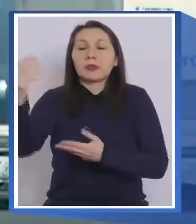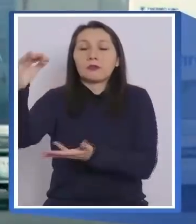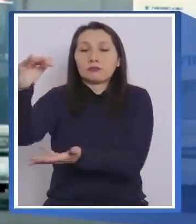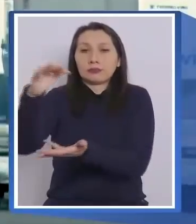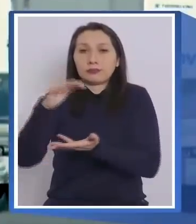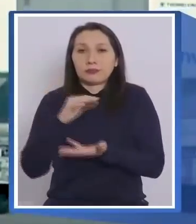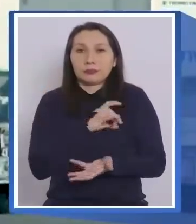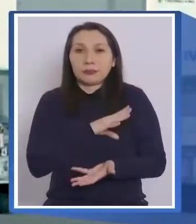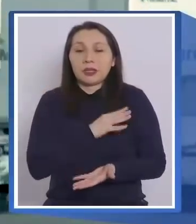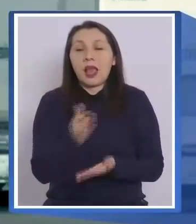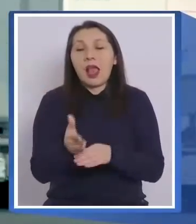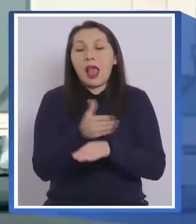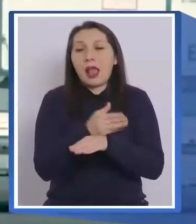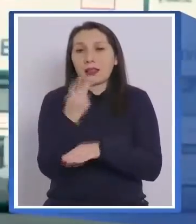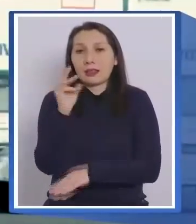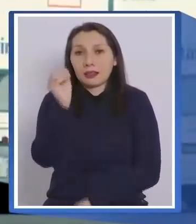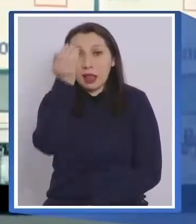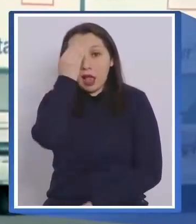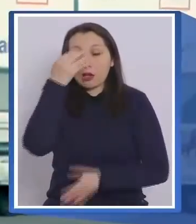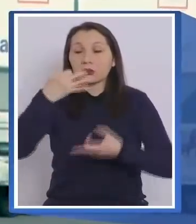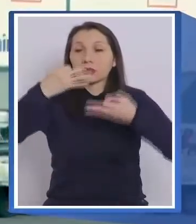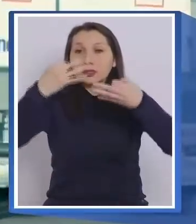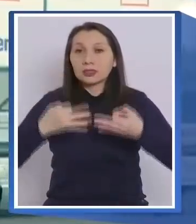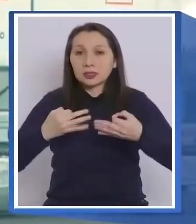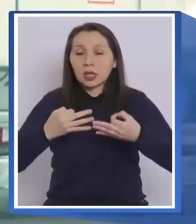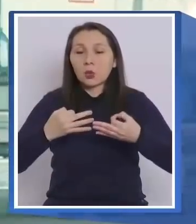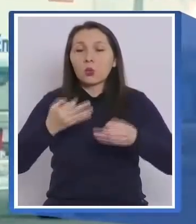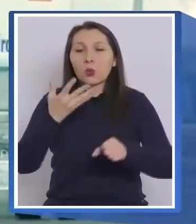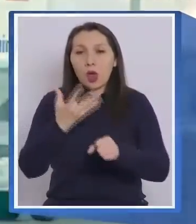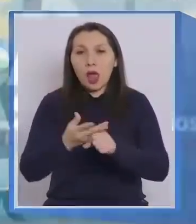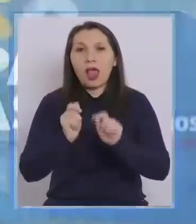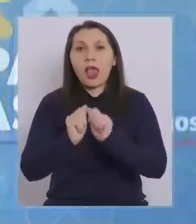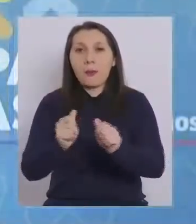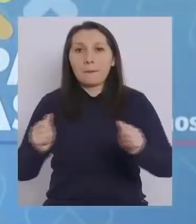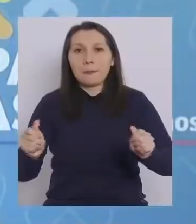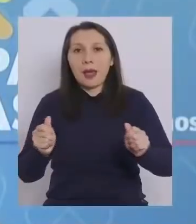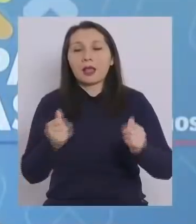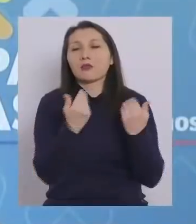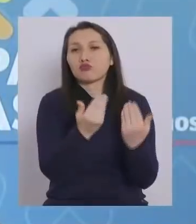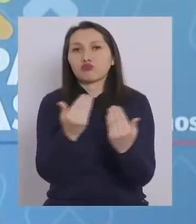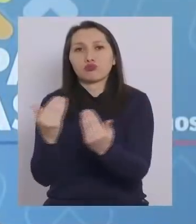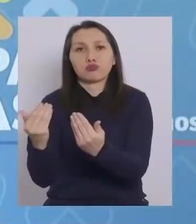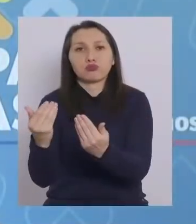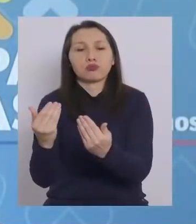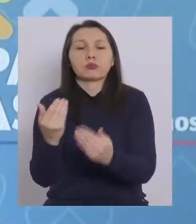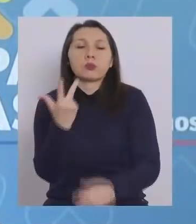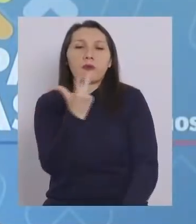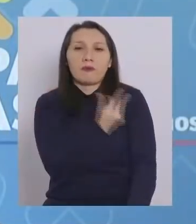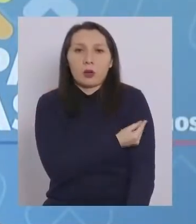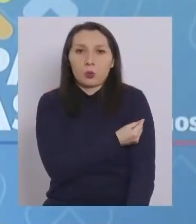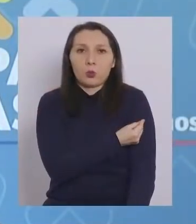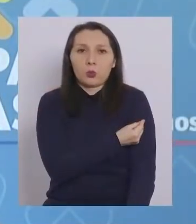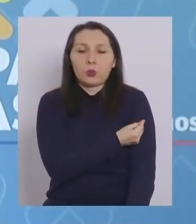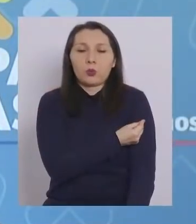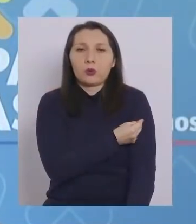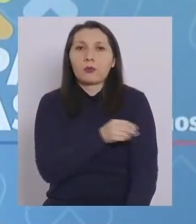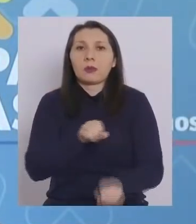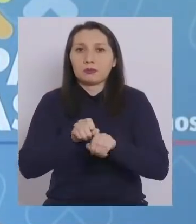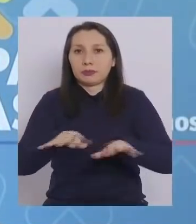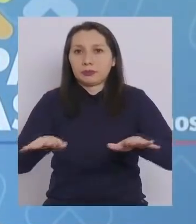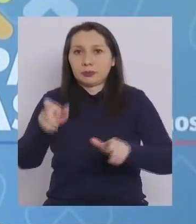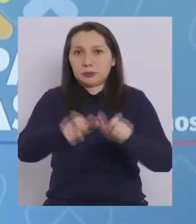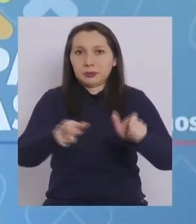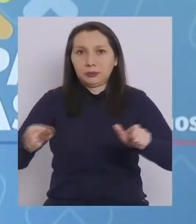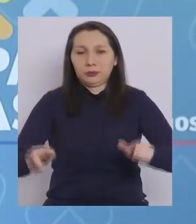al país antes del 30 de agosto para asegurar la campaña de vacunación masiva.